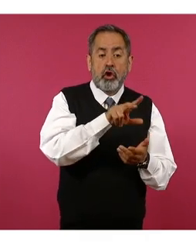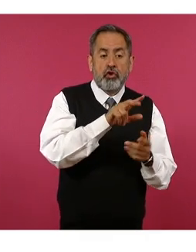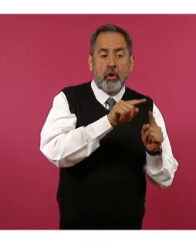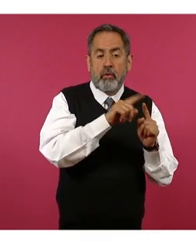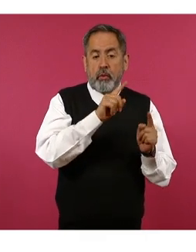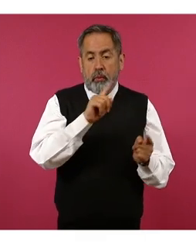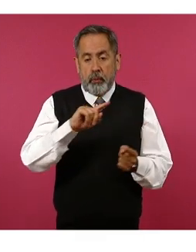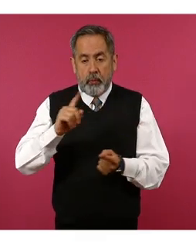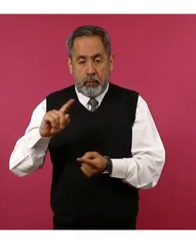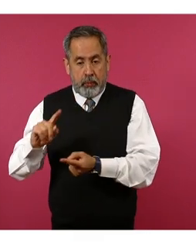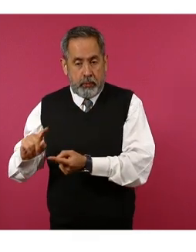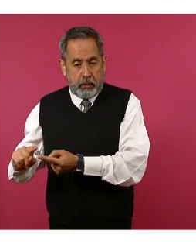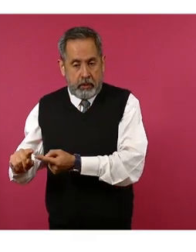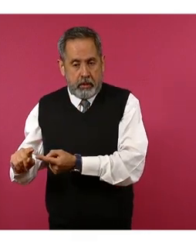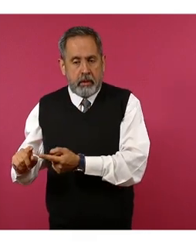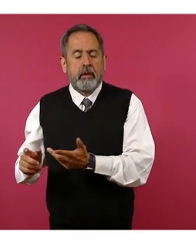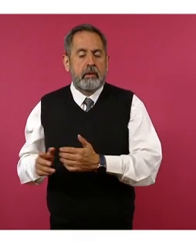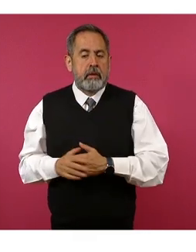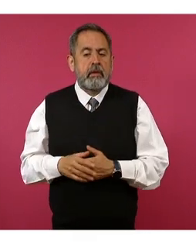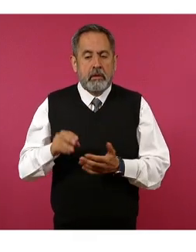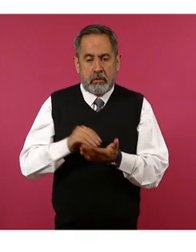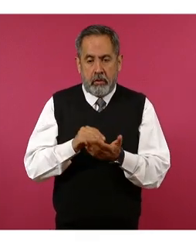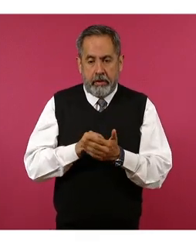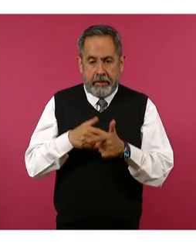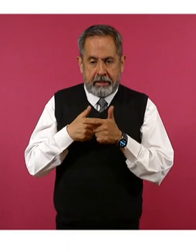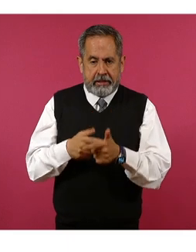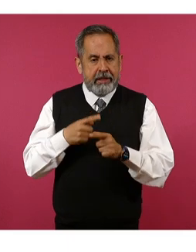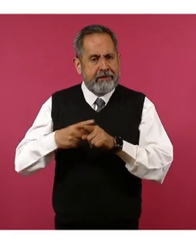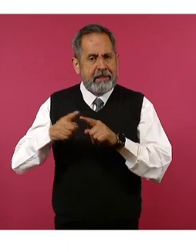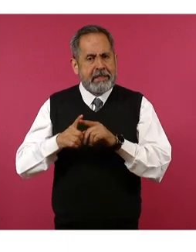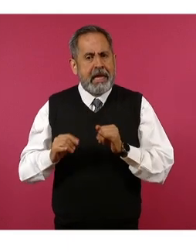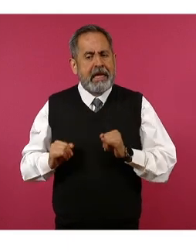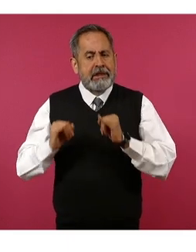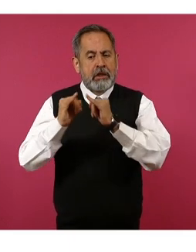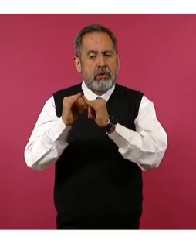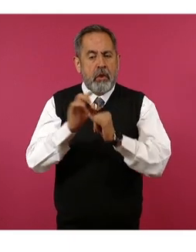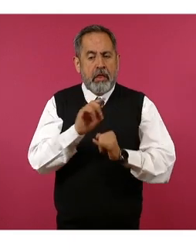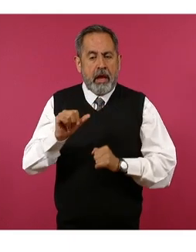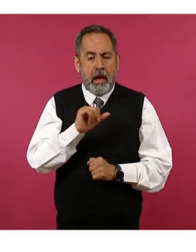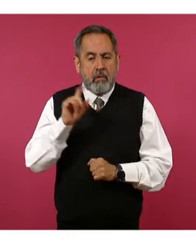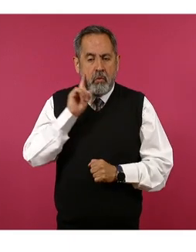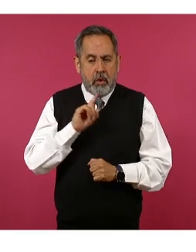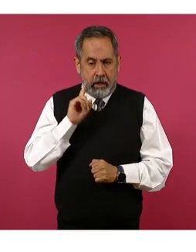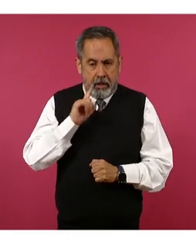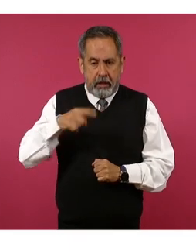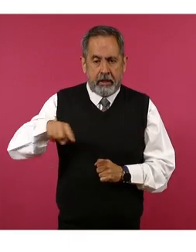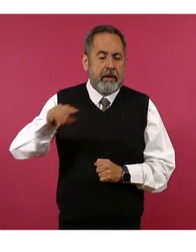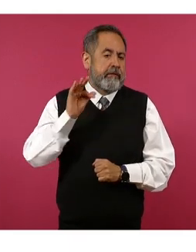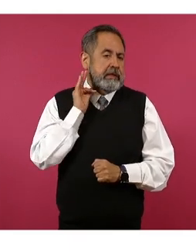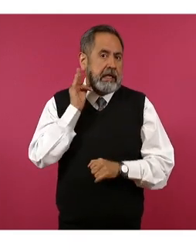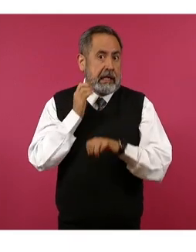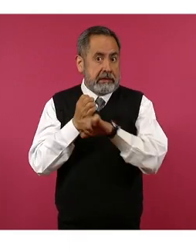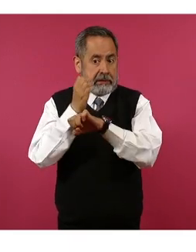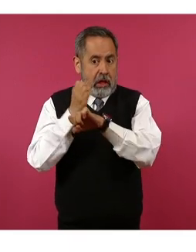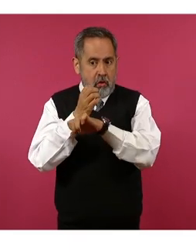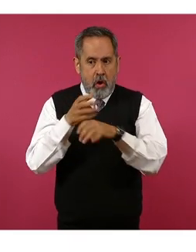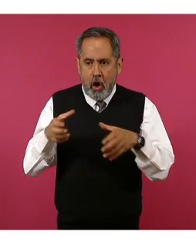Continuamos las acciones con los institutos de mujeres y con las fiscalías de los estados